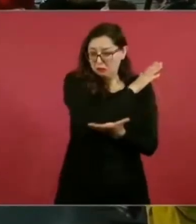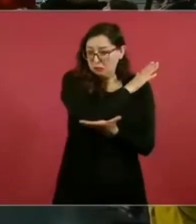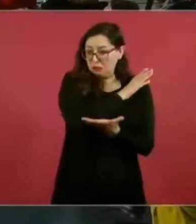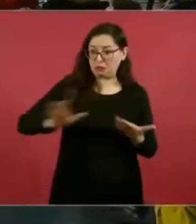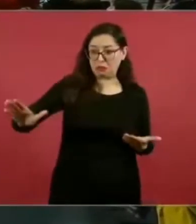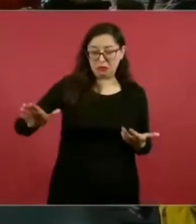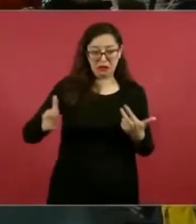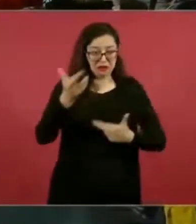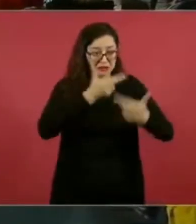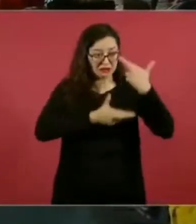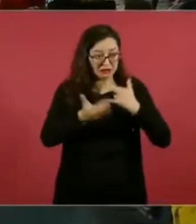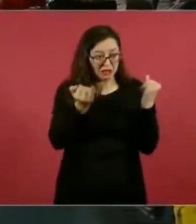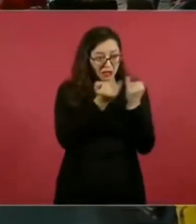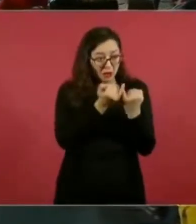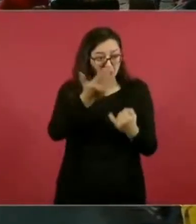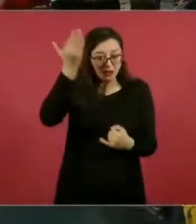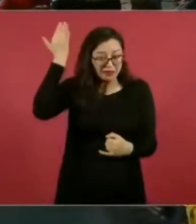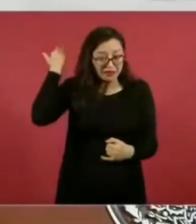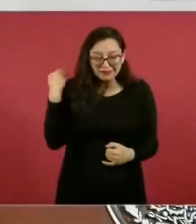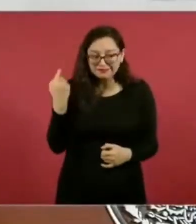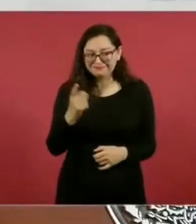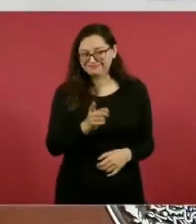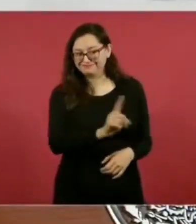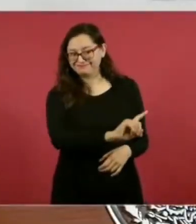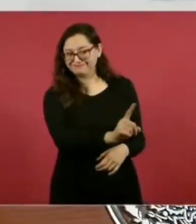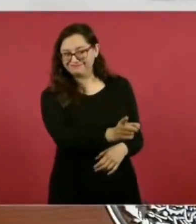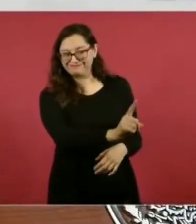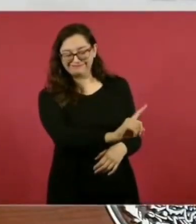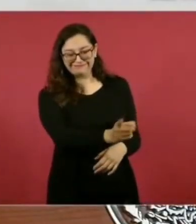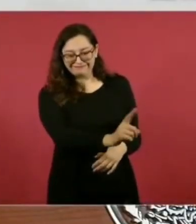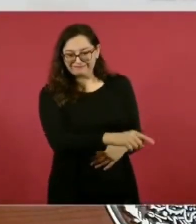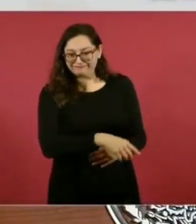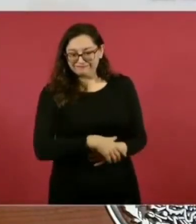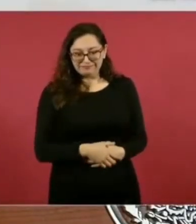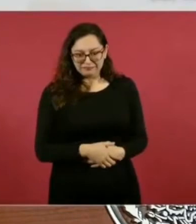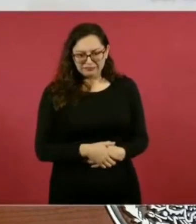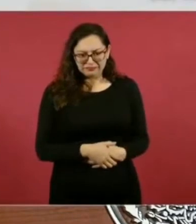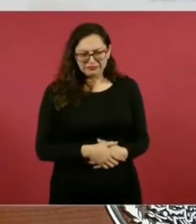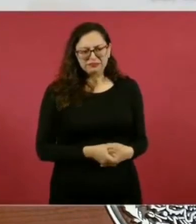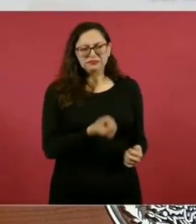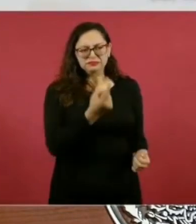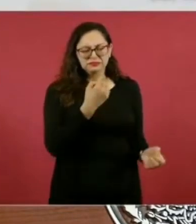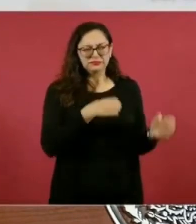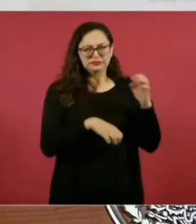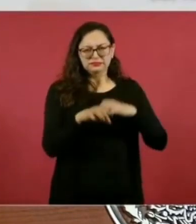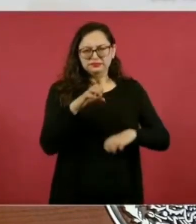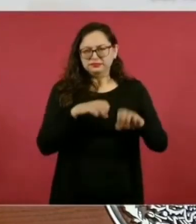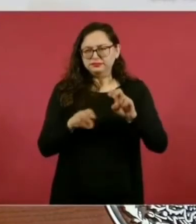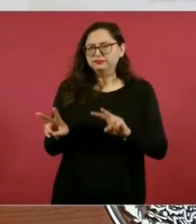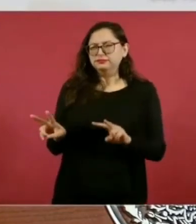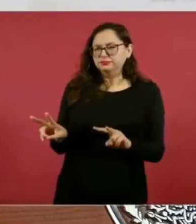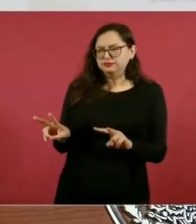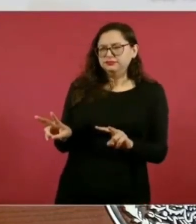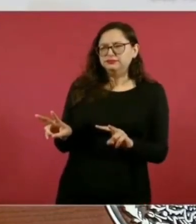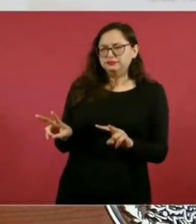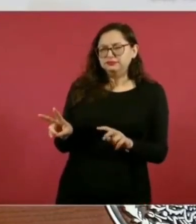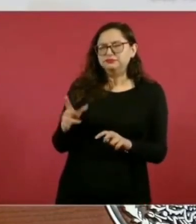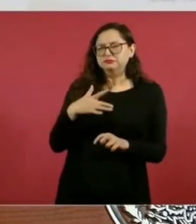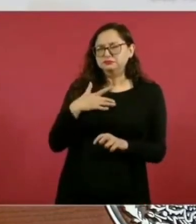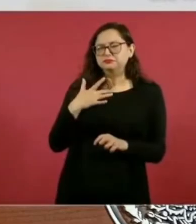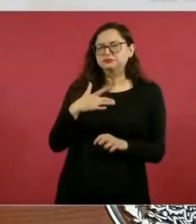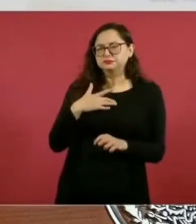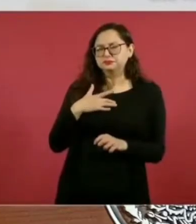Y algunos me hicieron caso que más